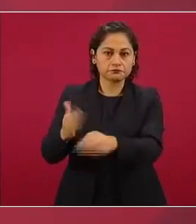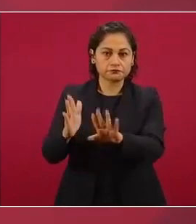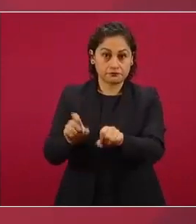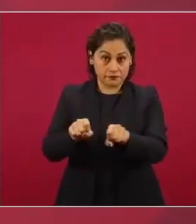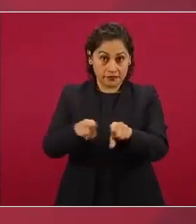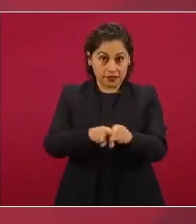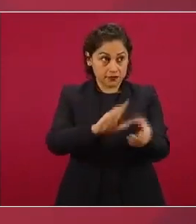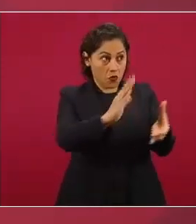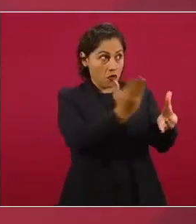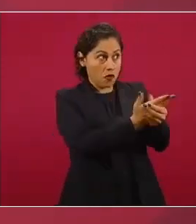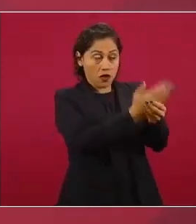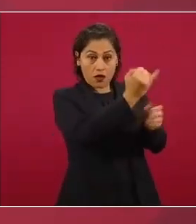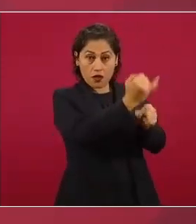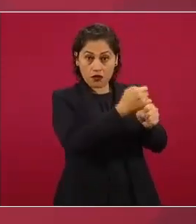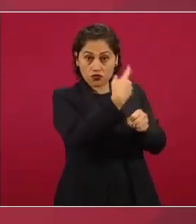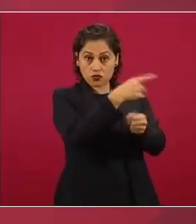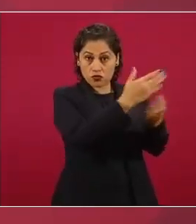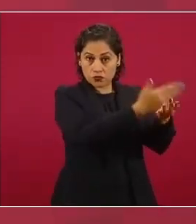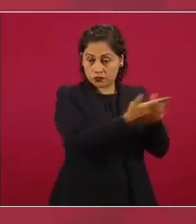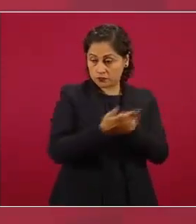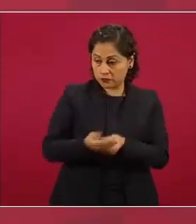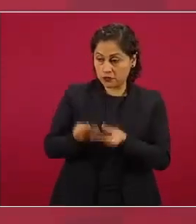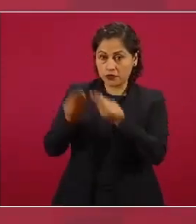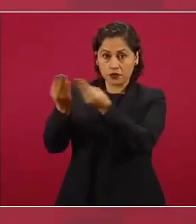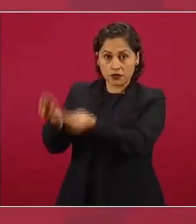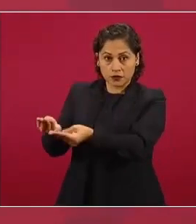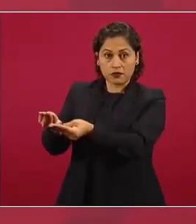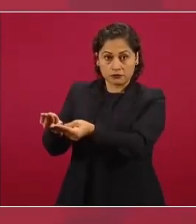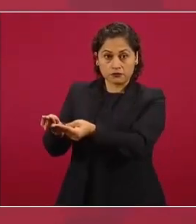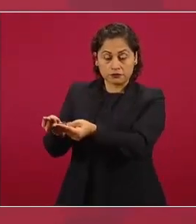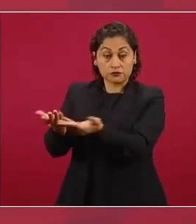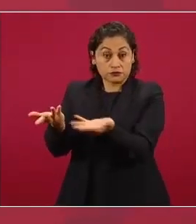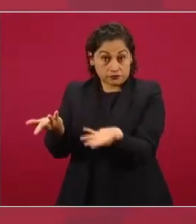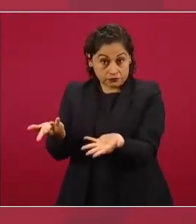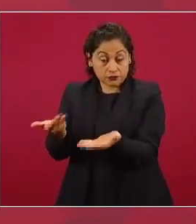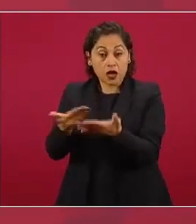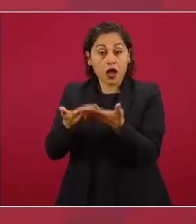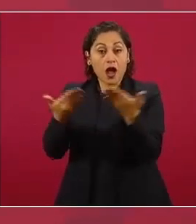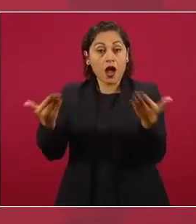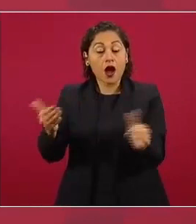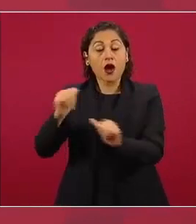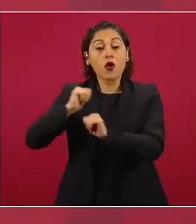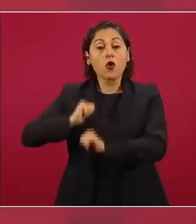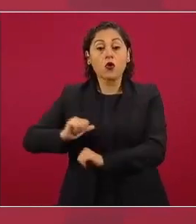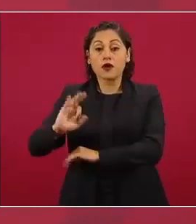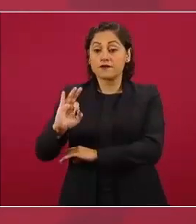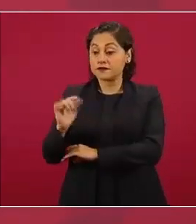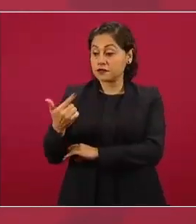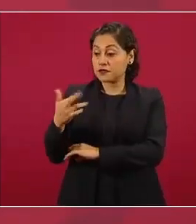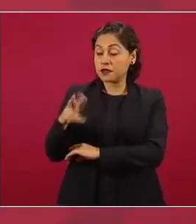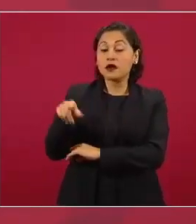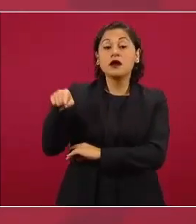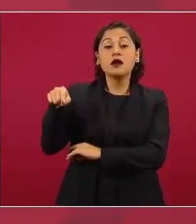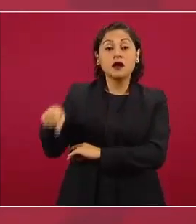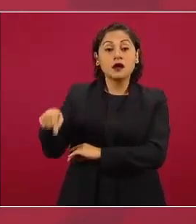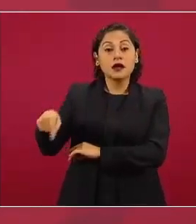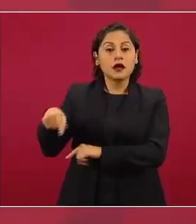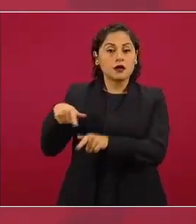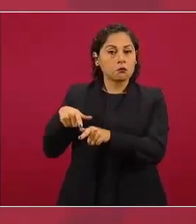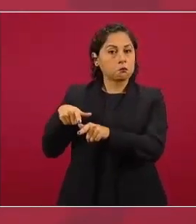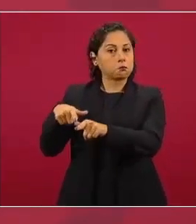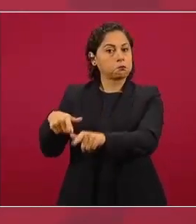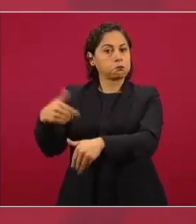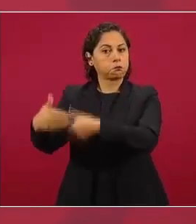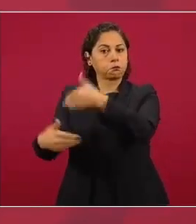entonces la fiscalía de México va a iniciar todo un proceso de investigación